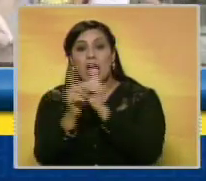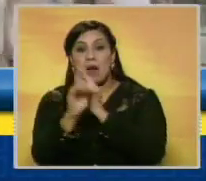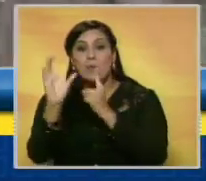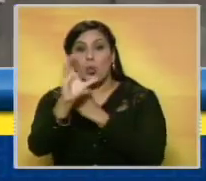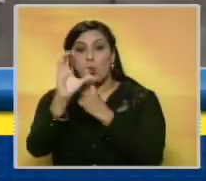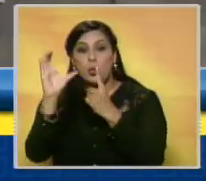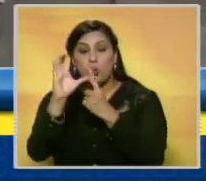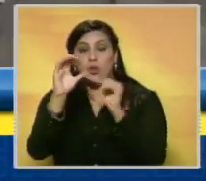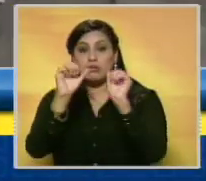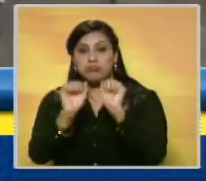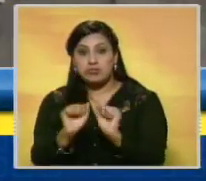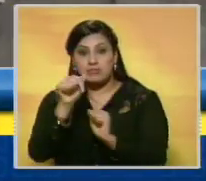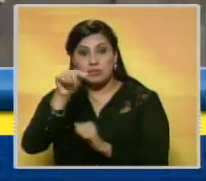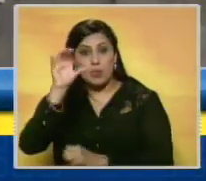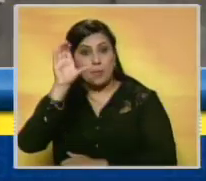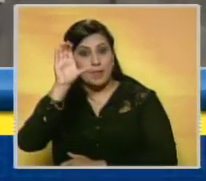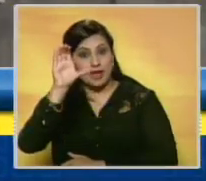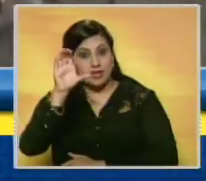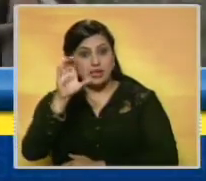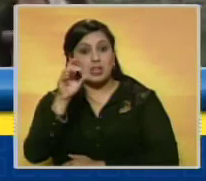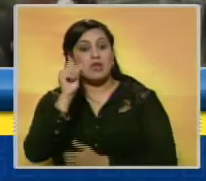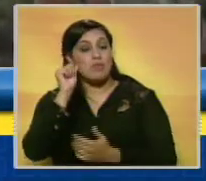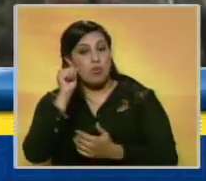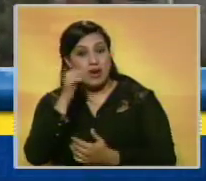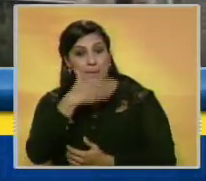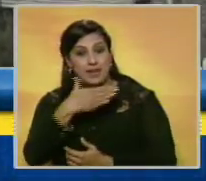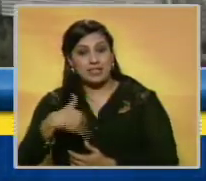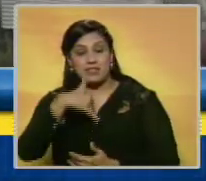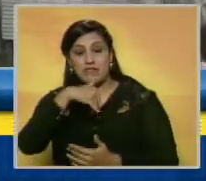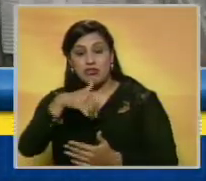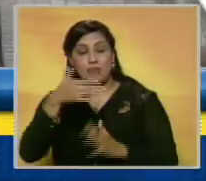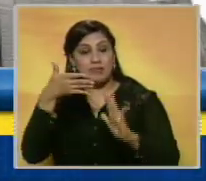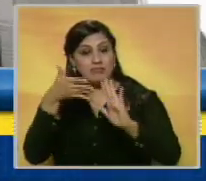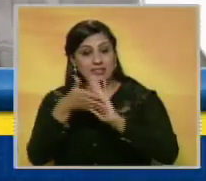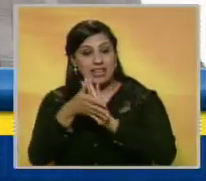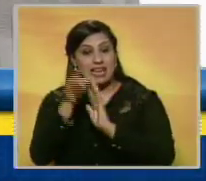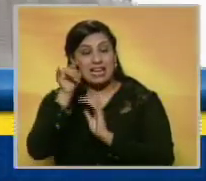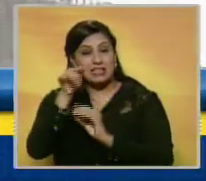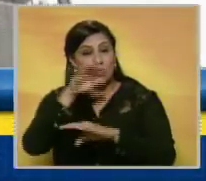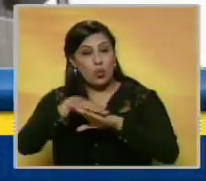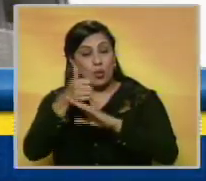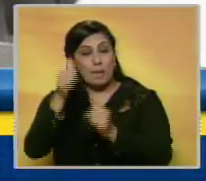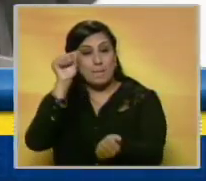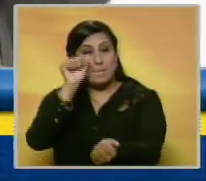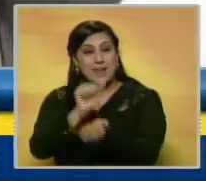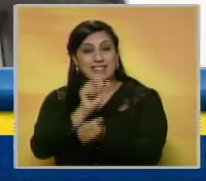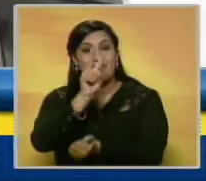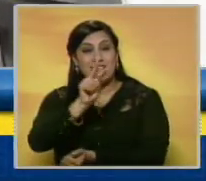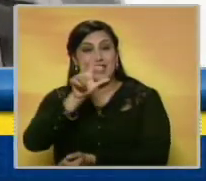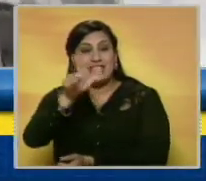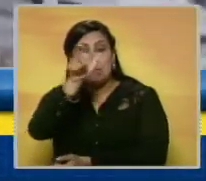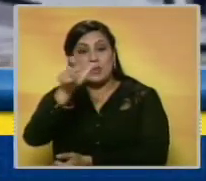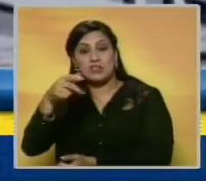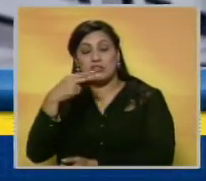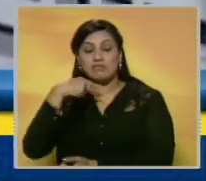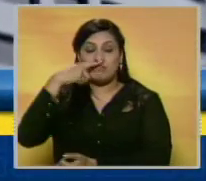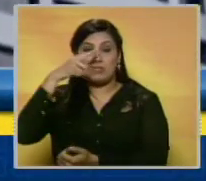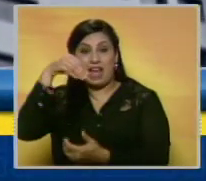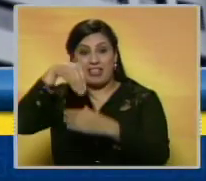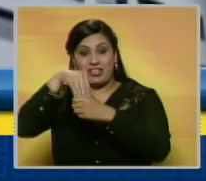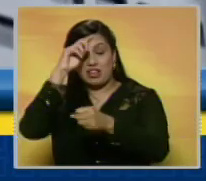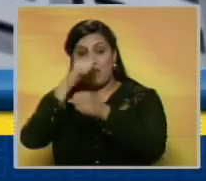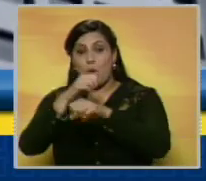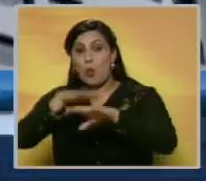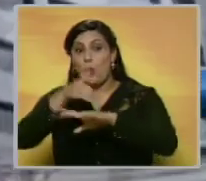cultura de impunidad en ese país. Rousseff se refiere por primera vez a este caso tras el arresto de 23 ejecutivos que son